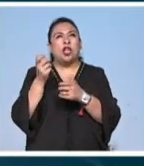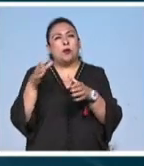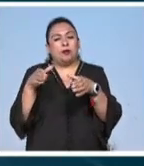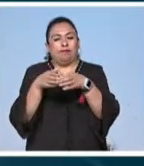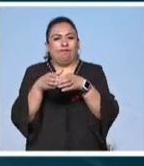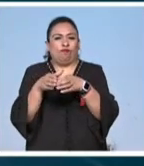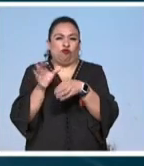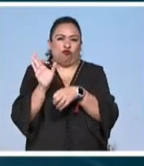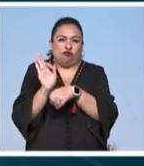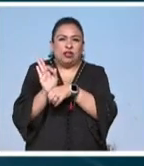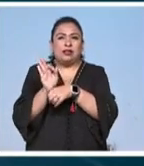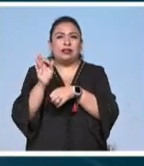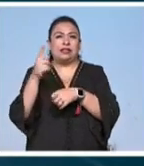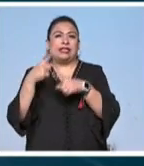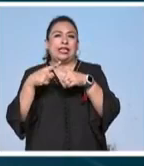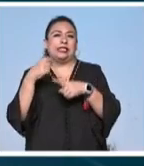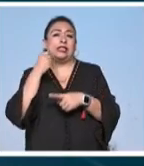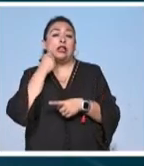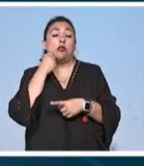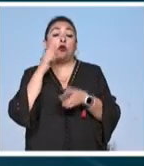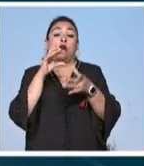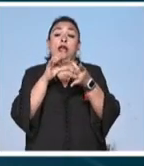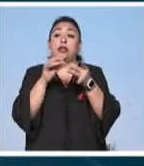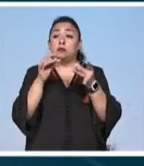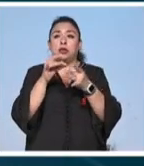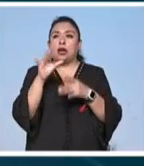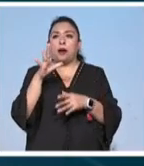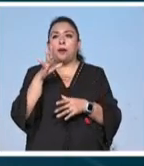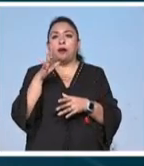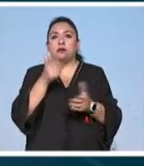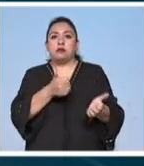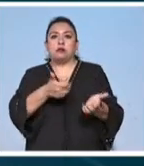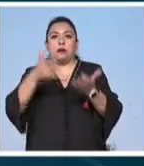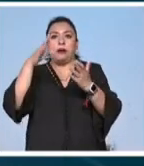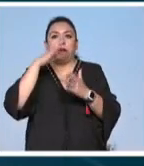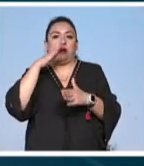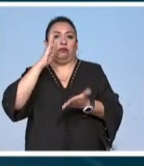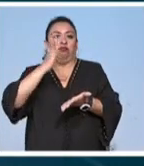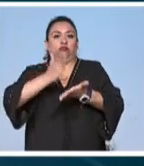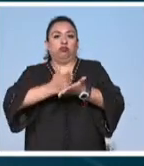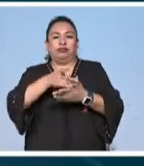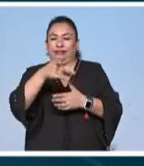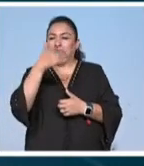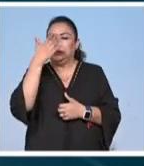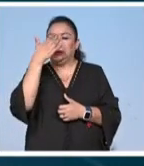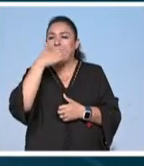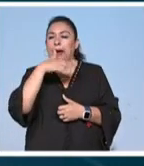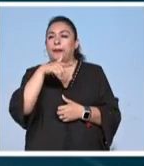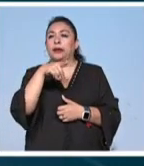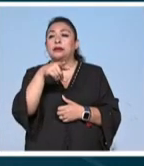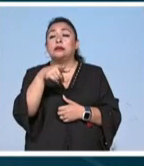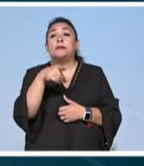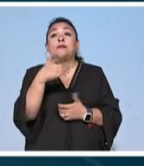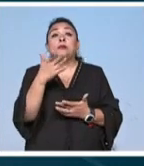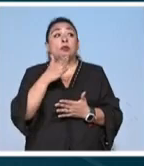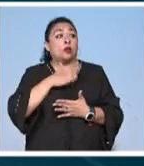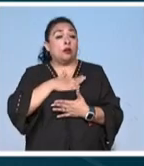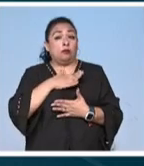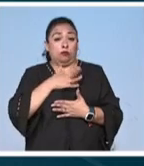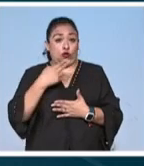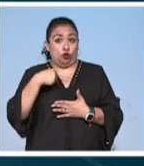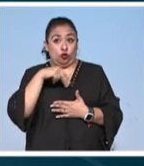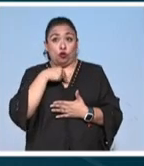hablando de que pues iba a impedir la importación de maíz porque pues como tú sabes nosotros